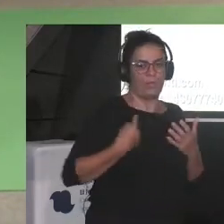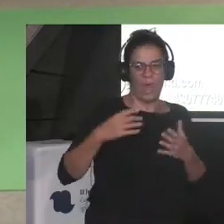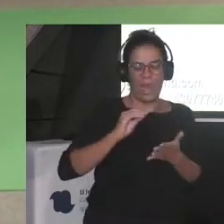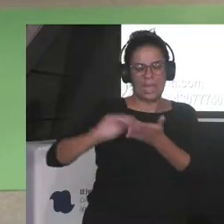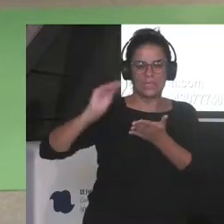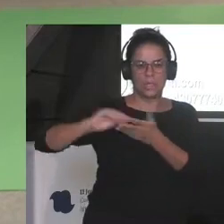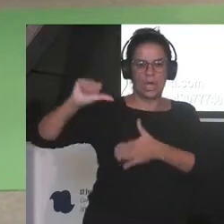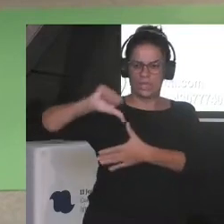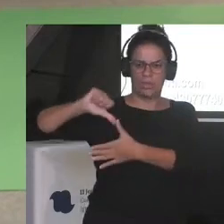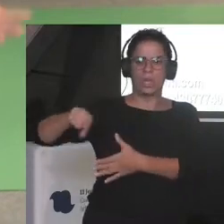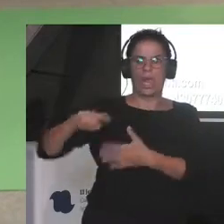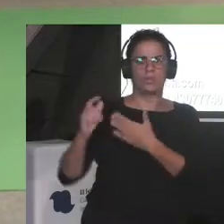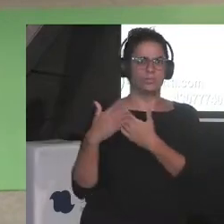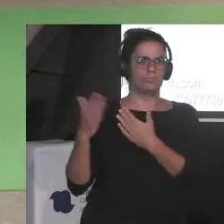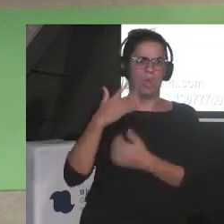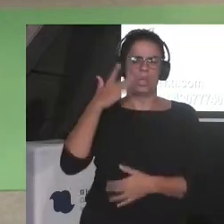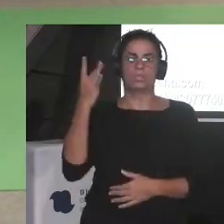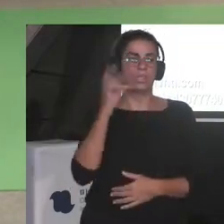entonces